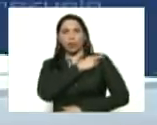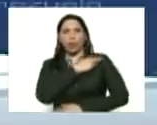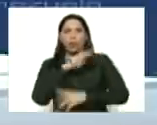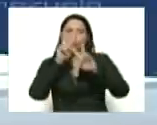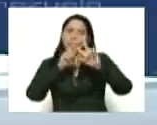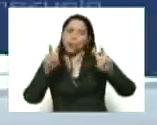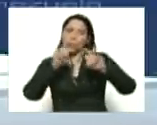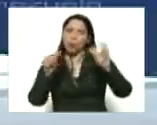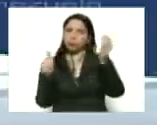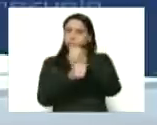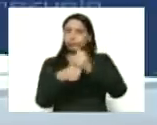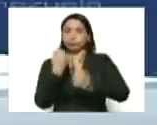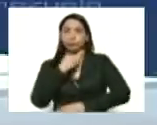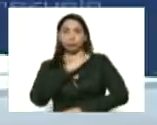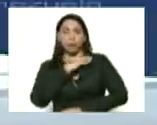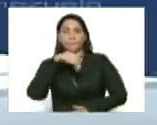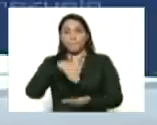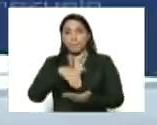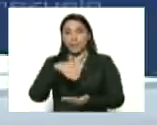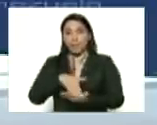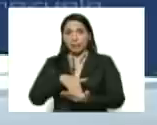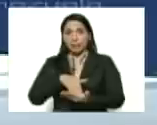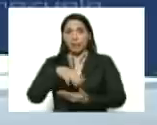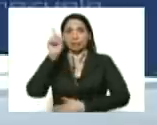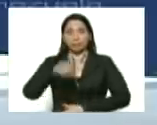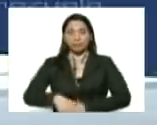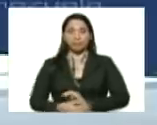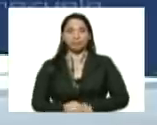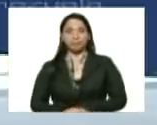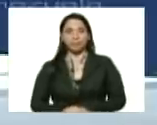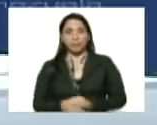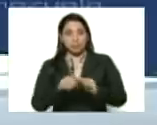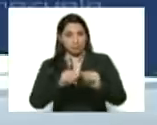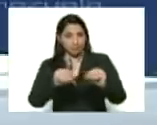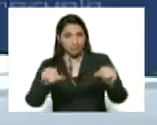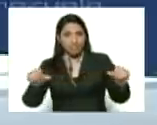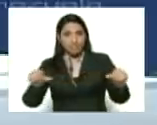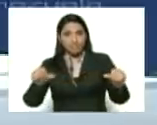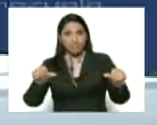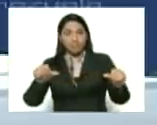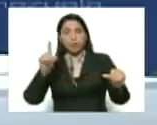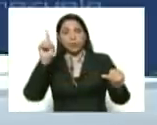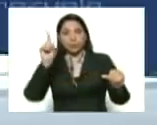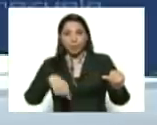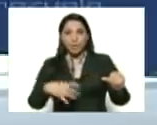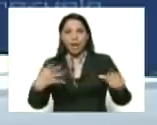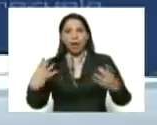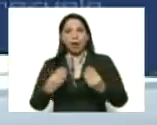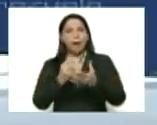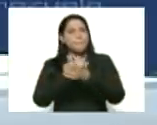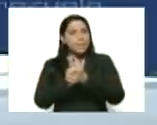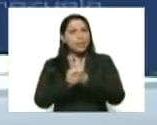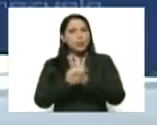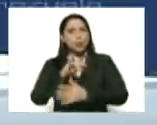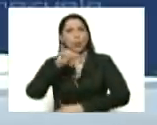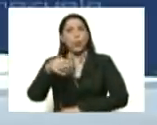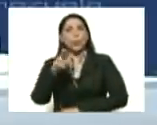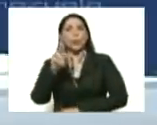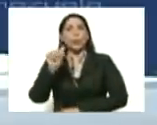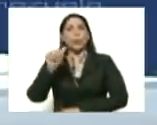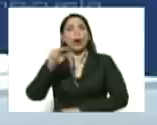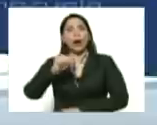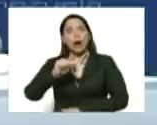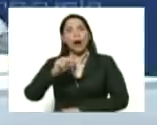Miranda, directo, el director de epidemiología en el terreno. Y estaba el compañero Juan Aponte, alcalde del